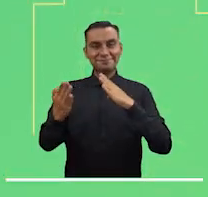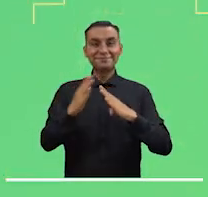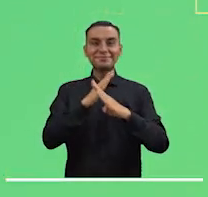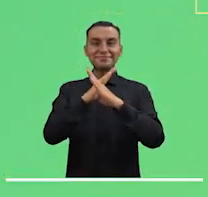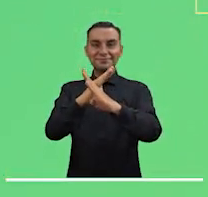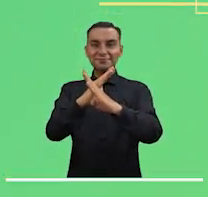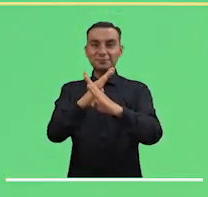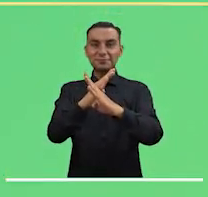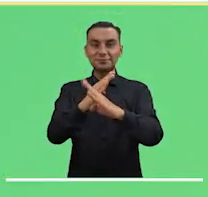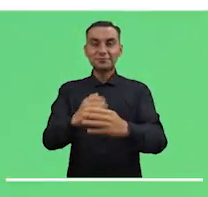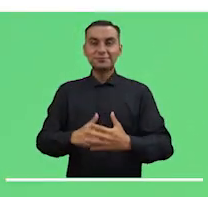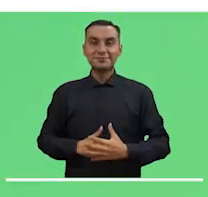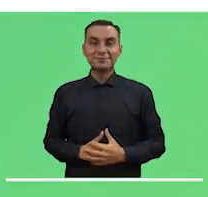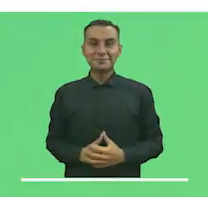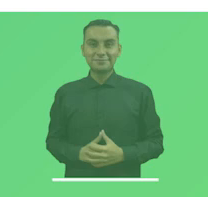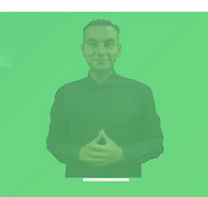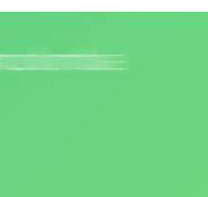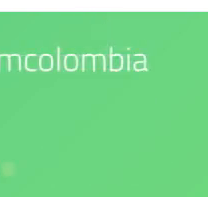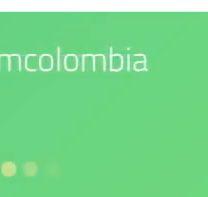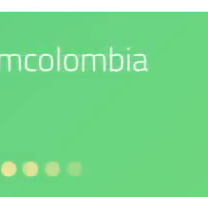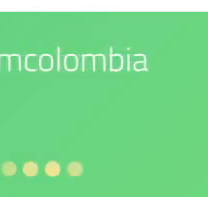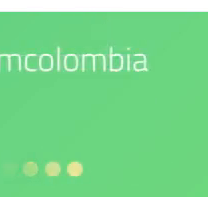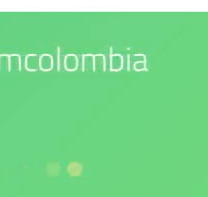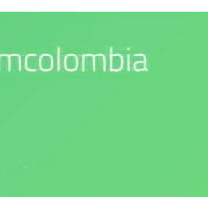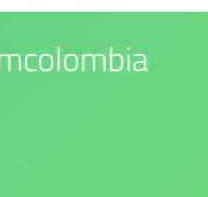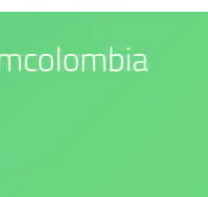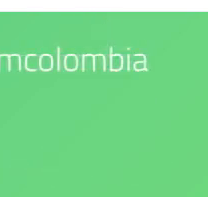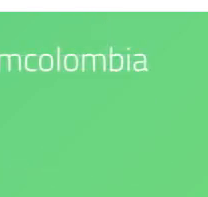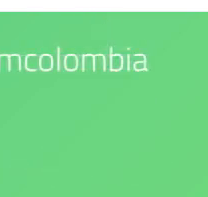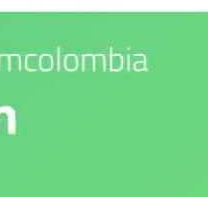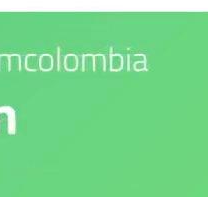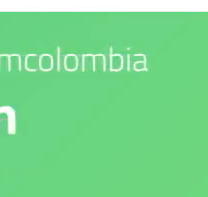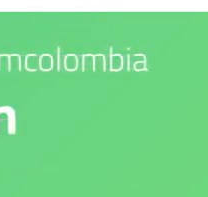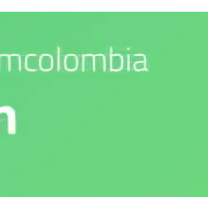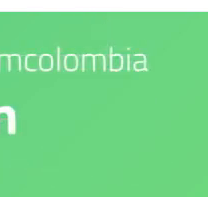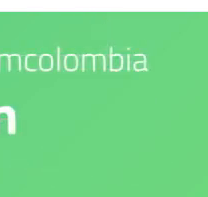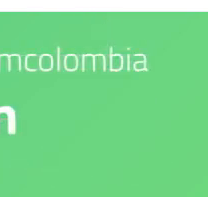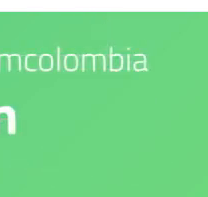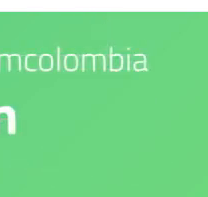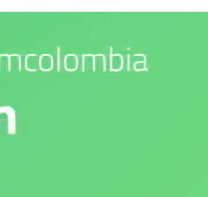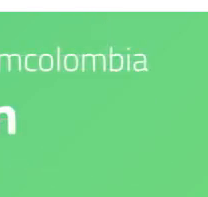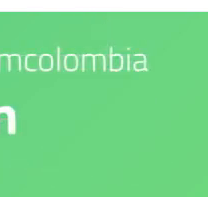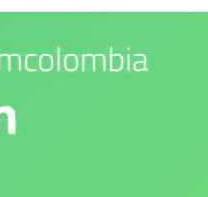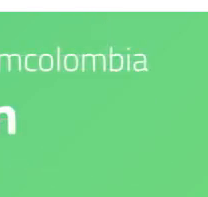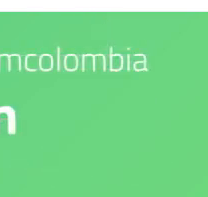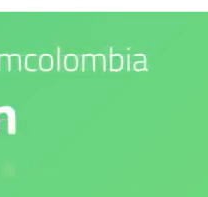Nuestro compromiso es con el medio ambiente. IDEAM es confianza y prevención.